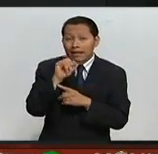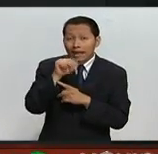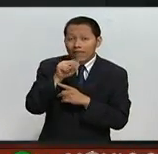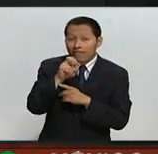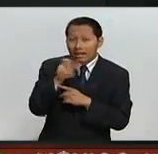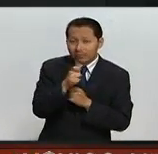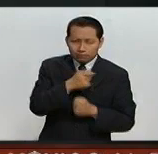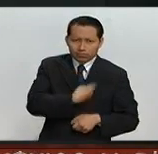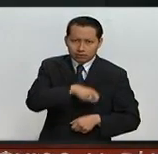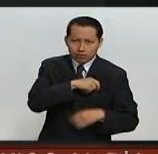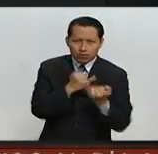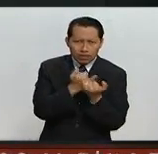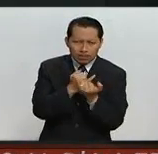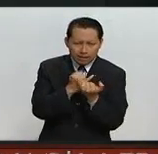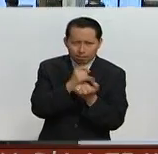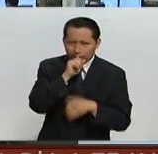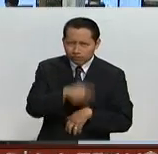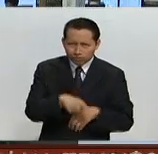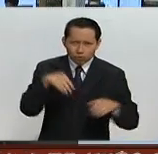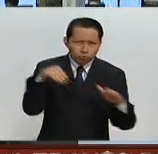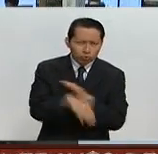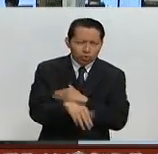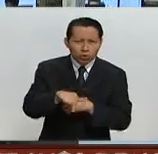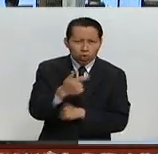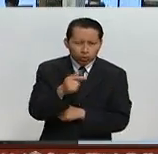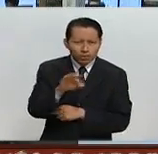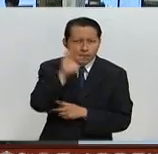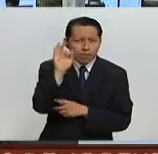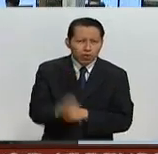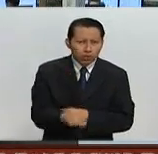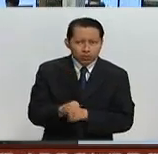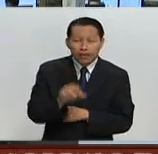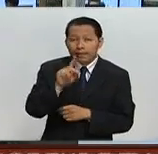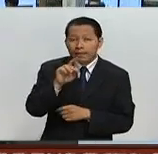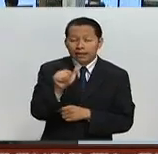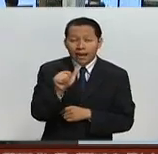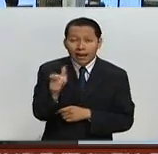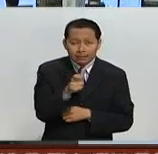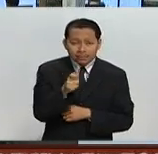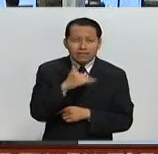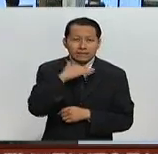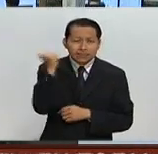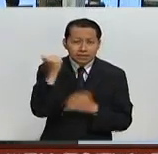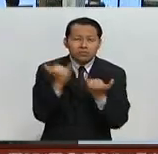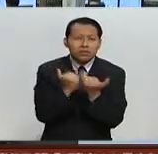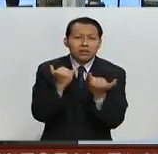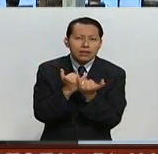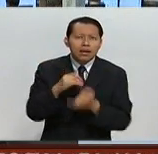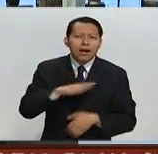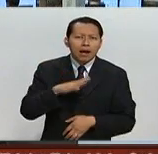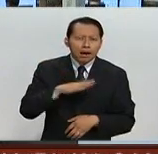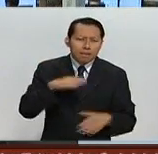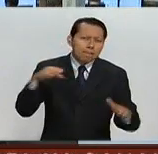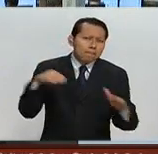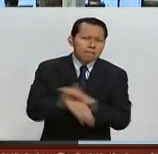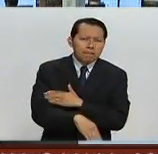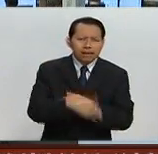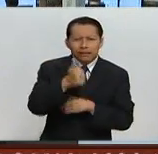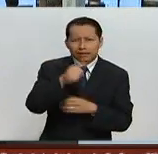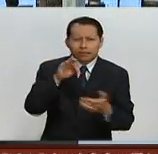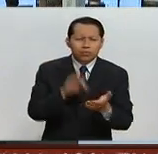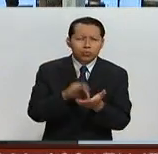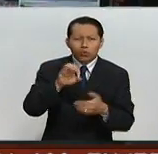jornada desplomándose casi 12 por ciento. El DAX alemán alcanza pérdidas de 6